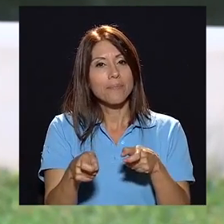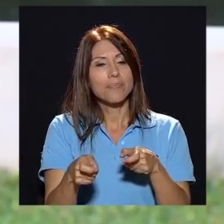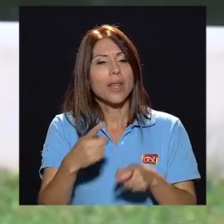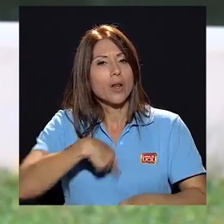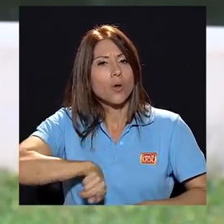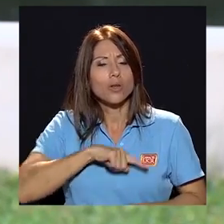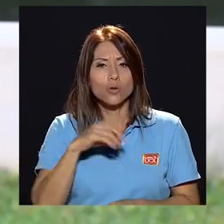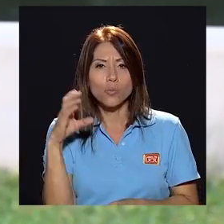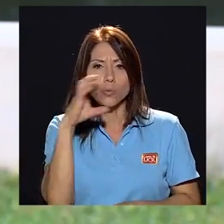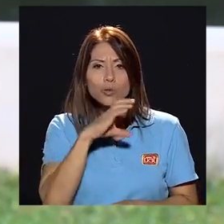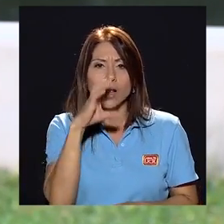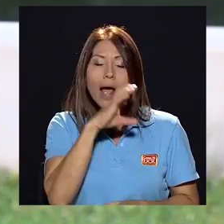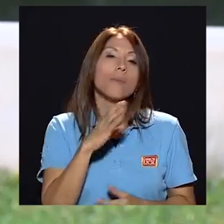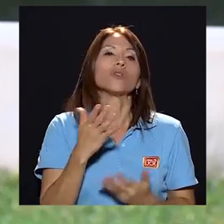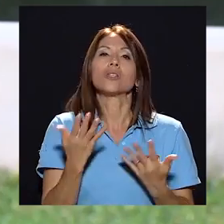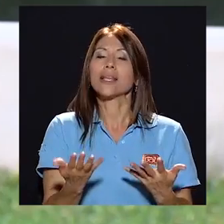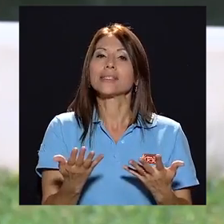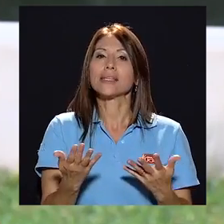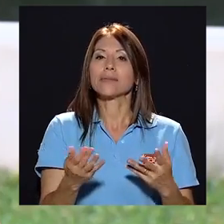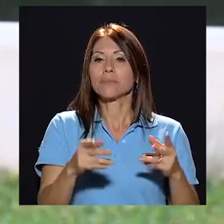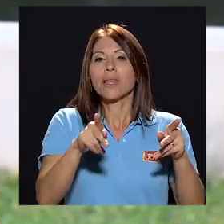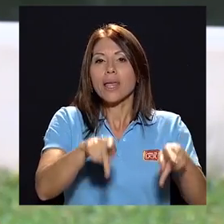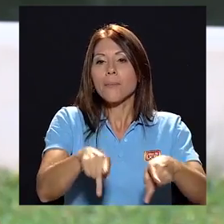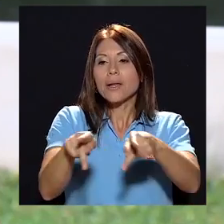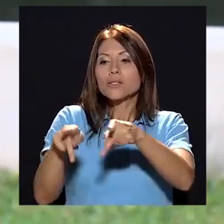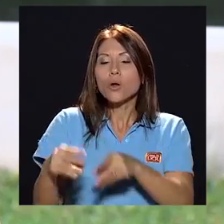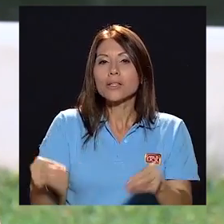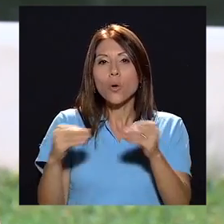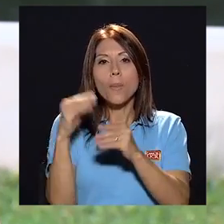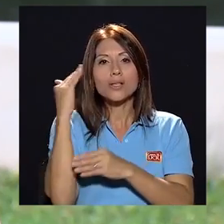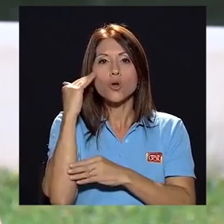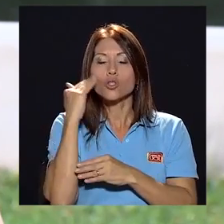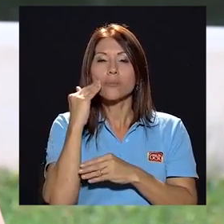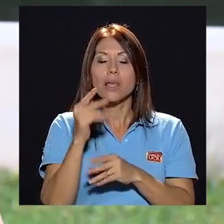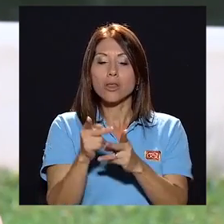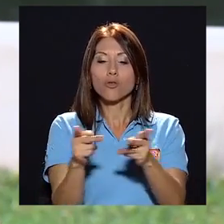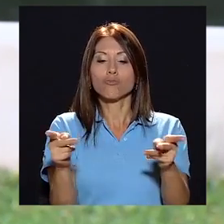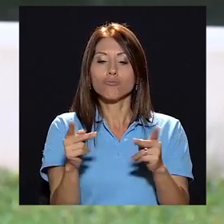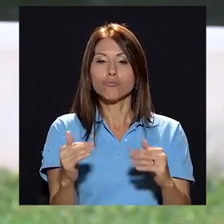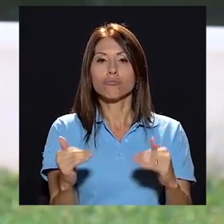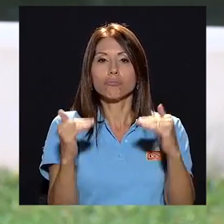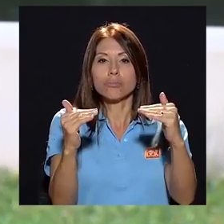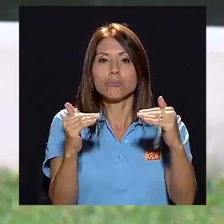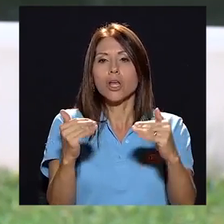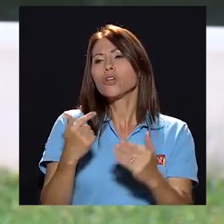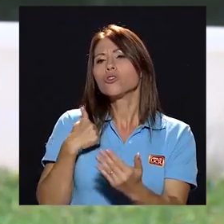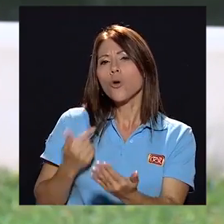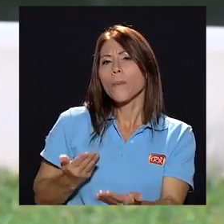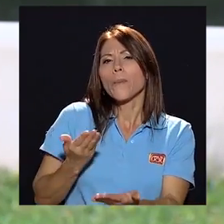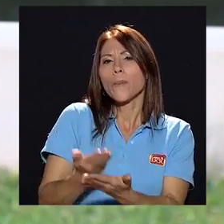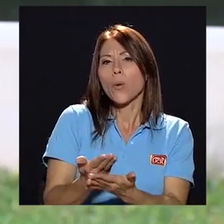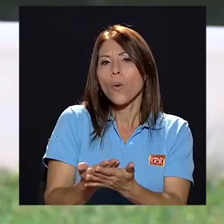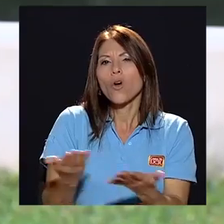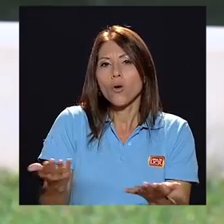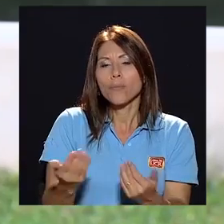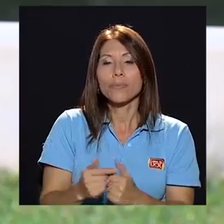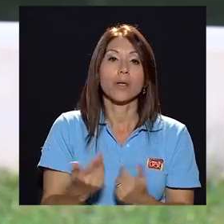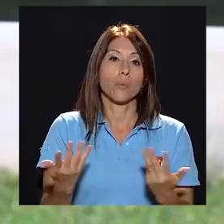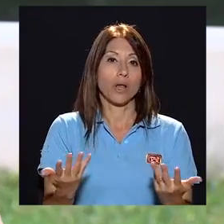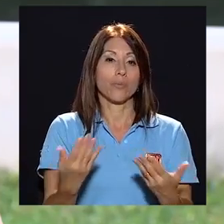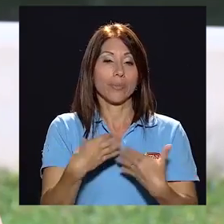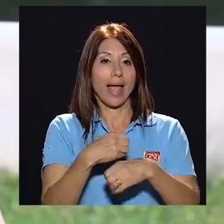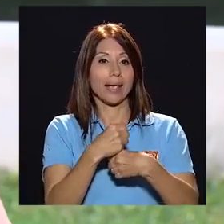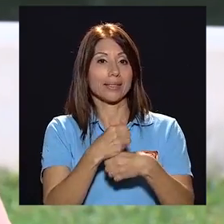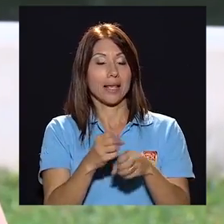este lo que buscamos es posicionar a personas con más conocimiento yo que propongo bueno este